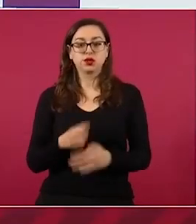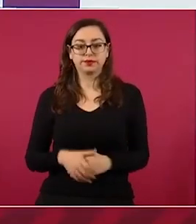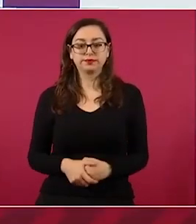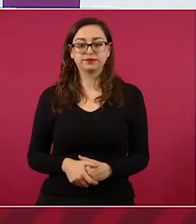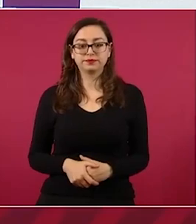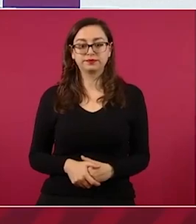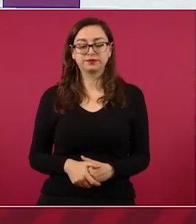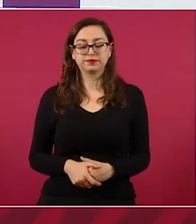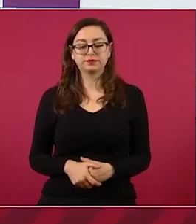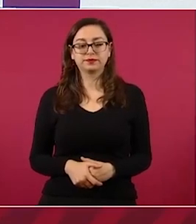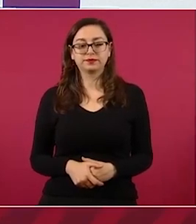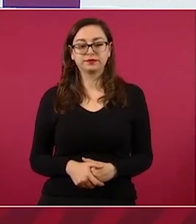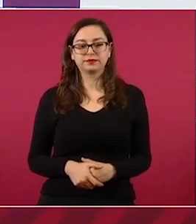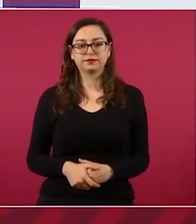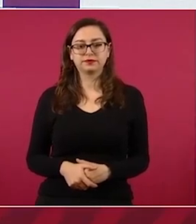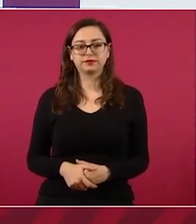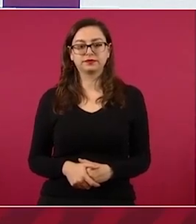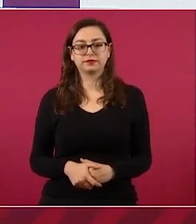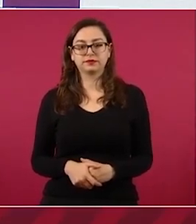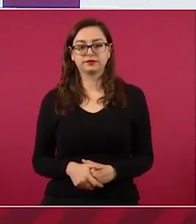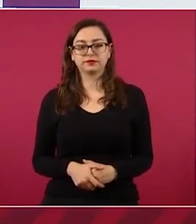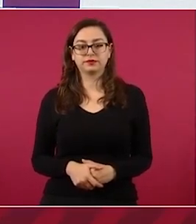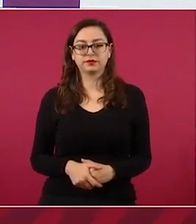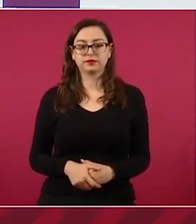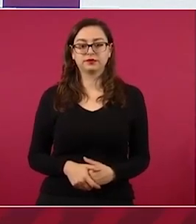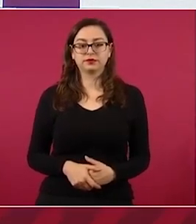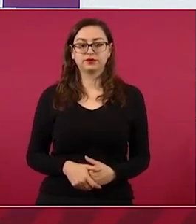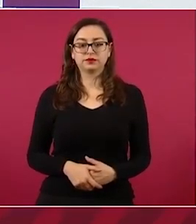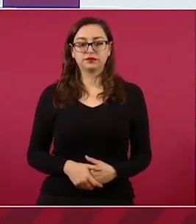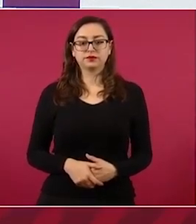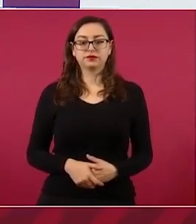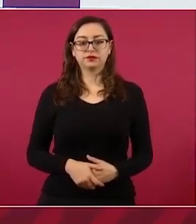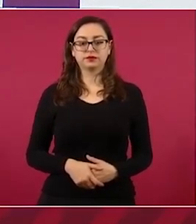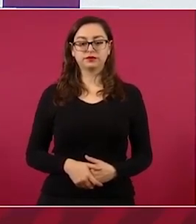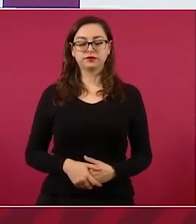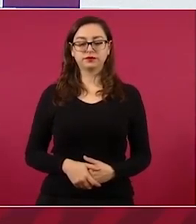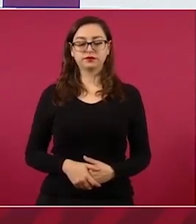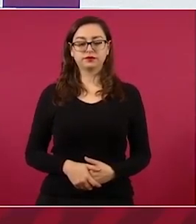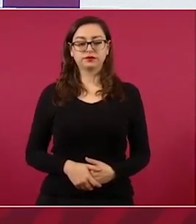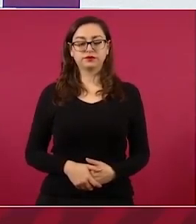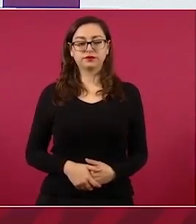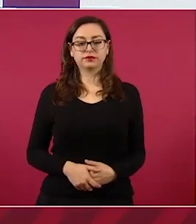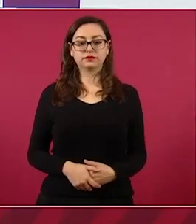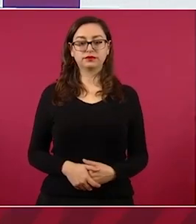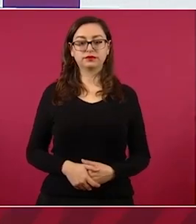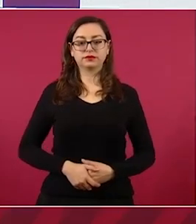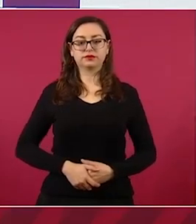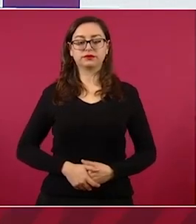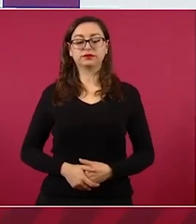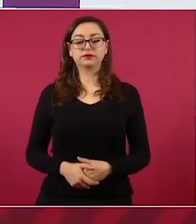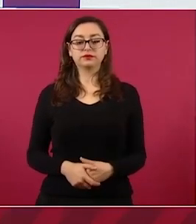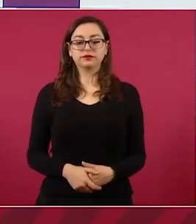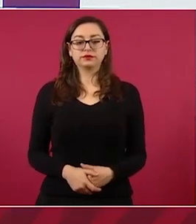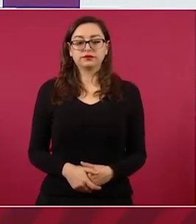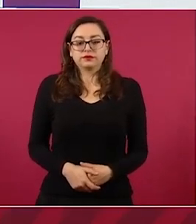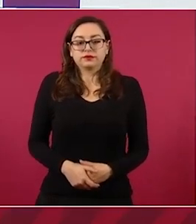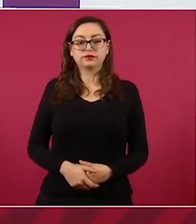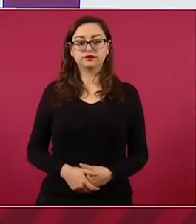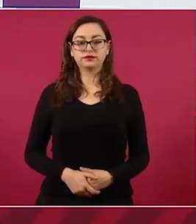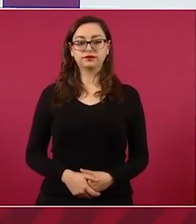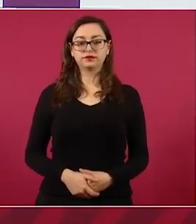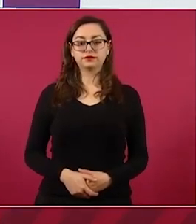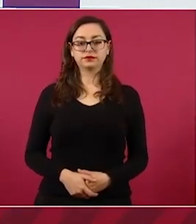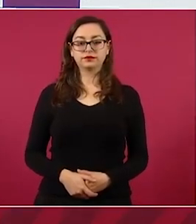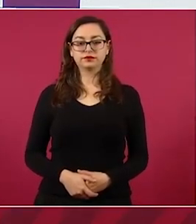si me pregunta cuál es la preocupación